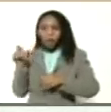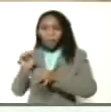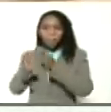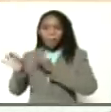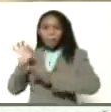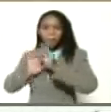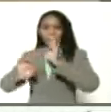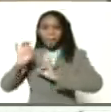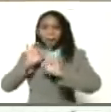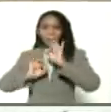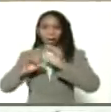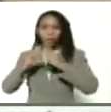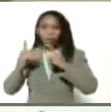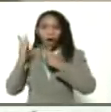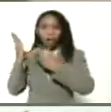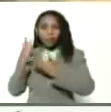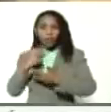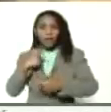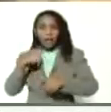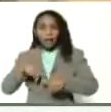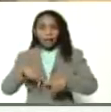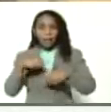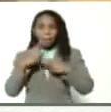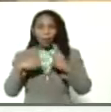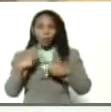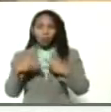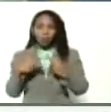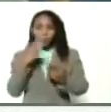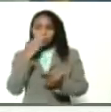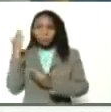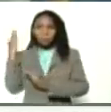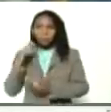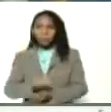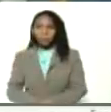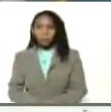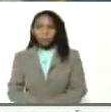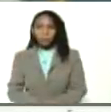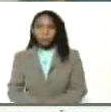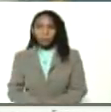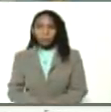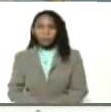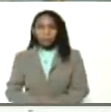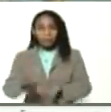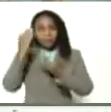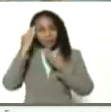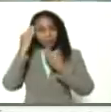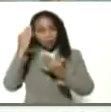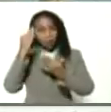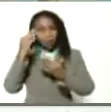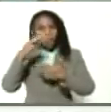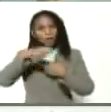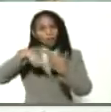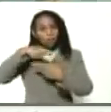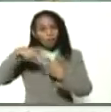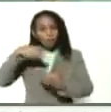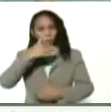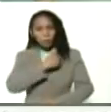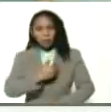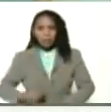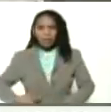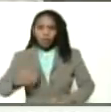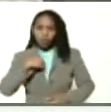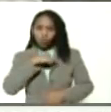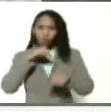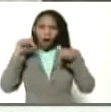explique todo esto que tenemos acá en producción presidente un saludo revolucionario presidente aquí estamos